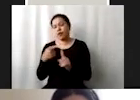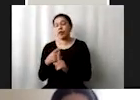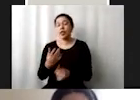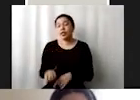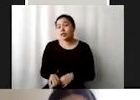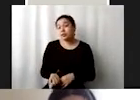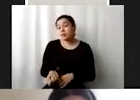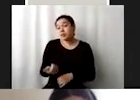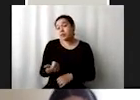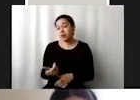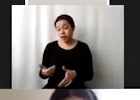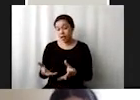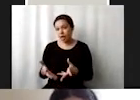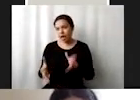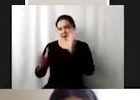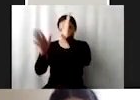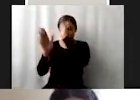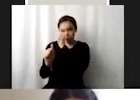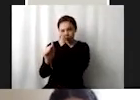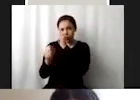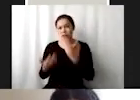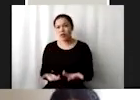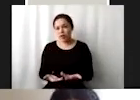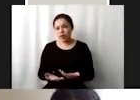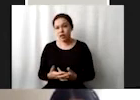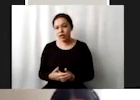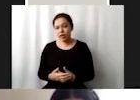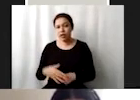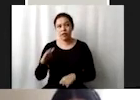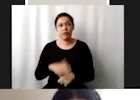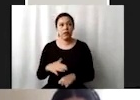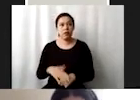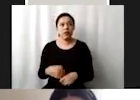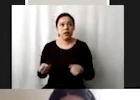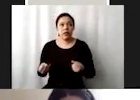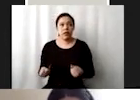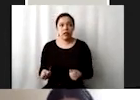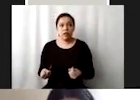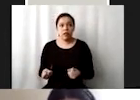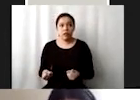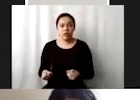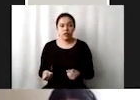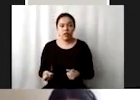gran acuerdo un poco más fuerte sobre todo en términos de recursos para la protección de los